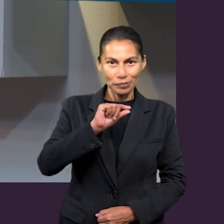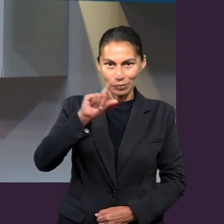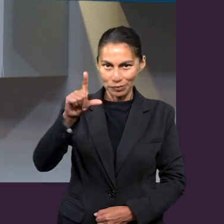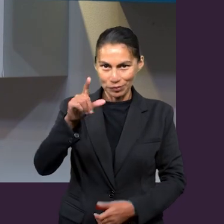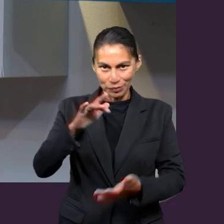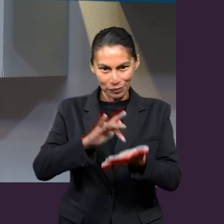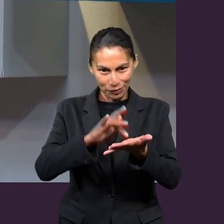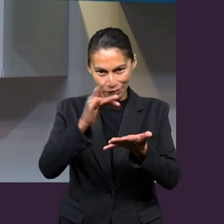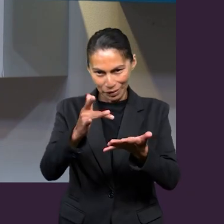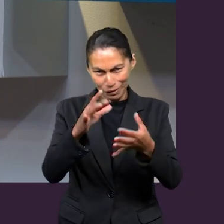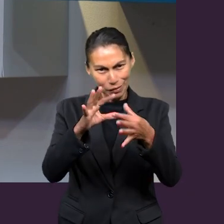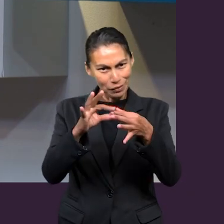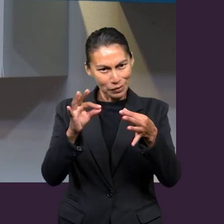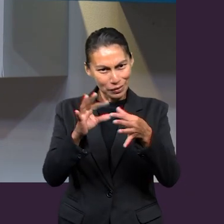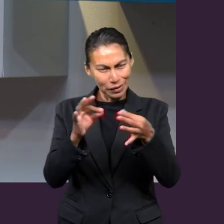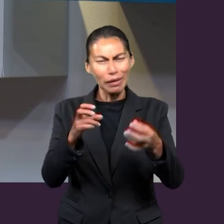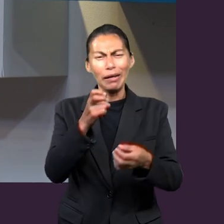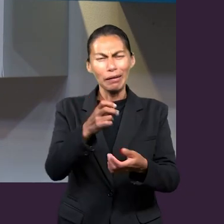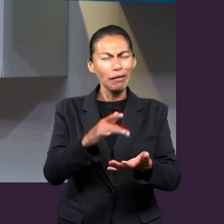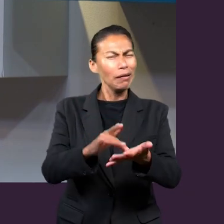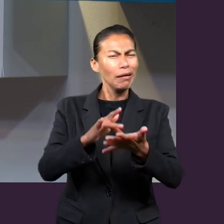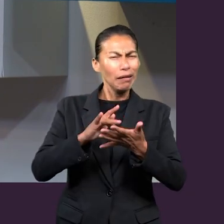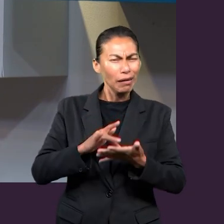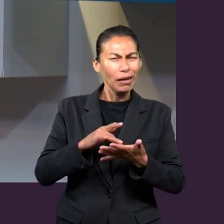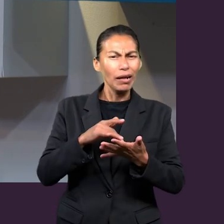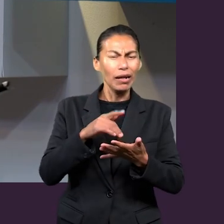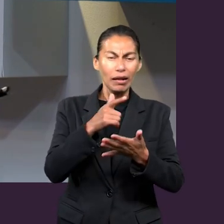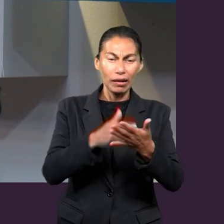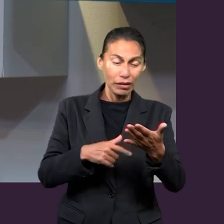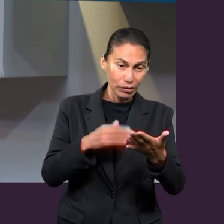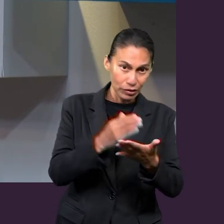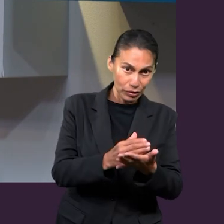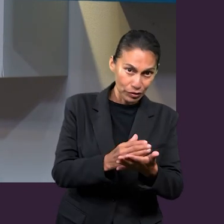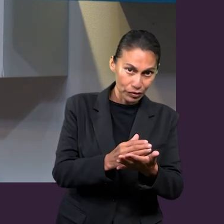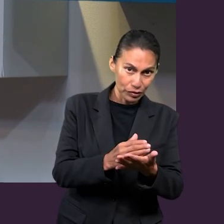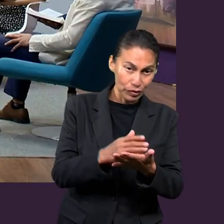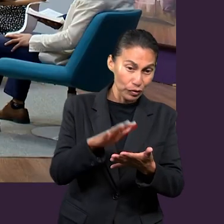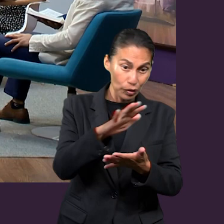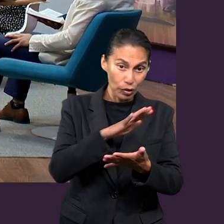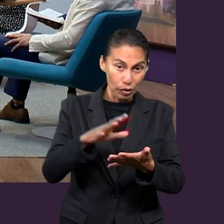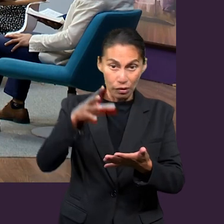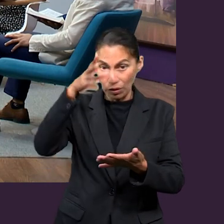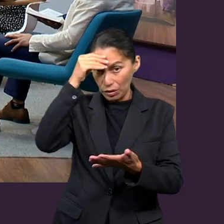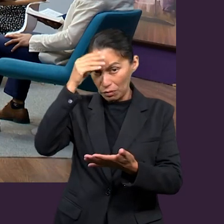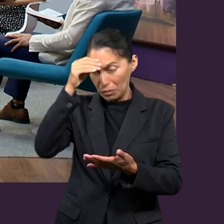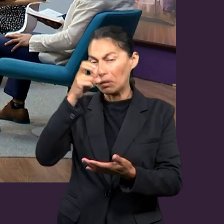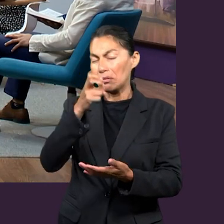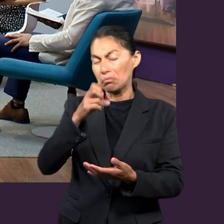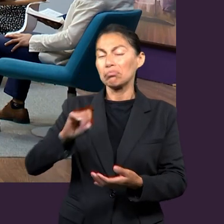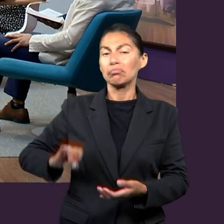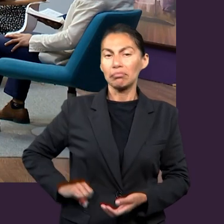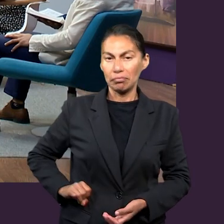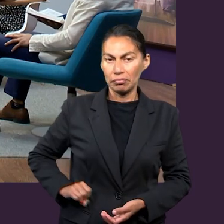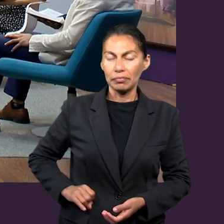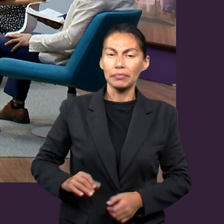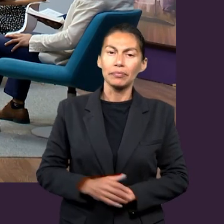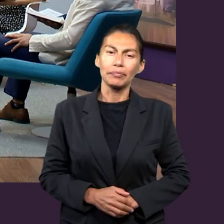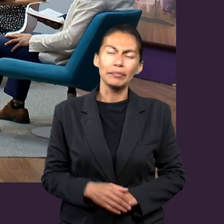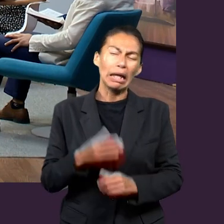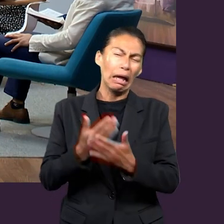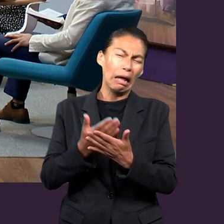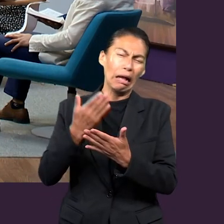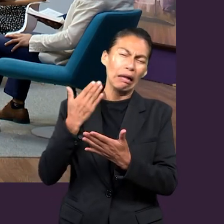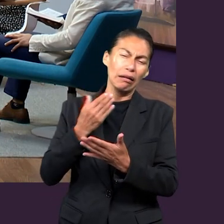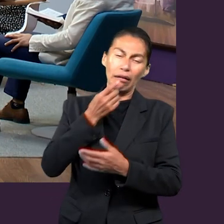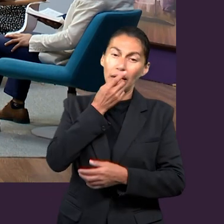Muchas gracias al experto por sus palabras. La verdad es que nos aportan a la elección de hoy contenido que nos resulta muy interesante.